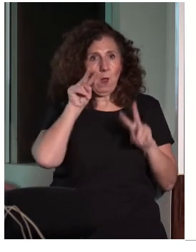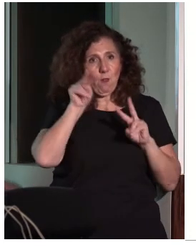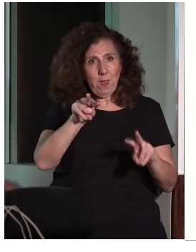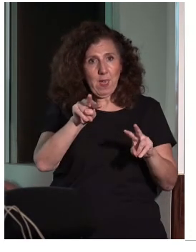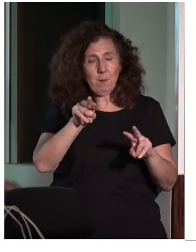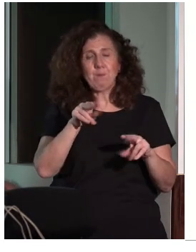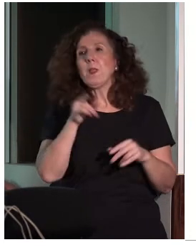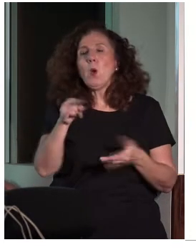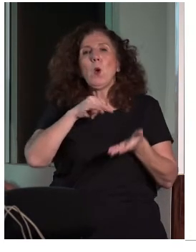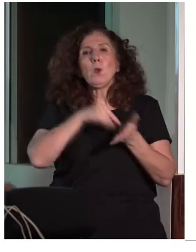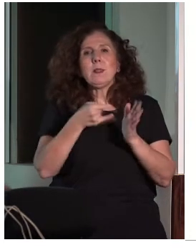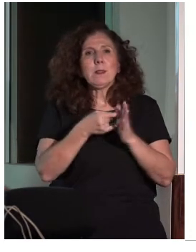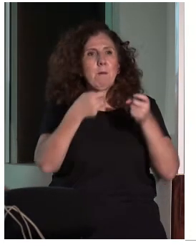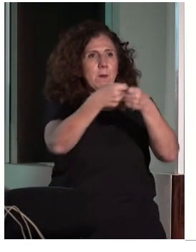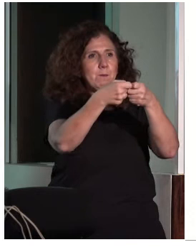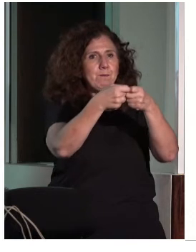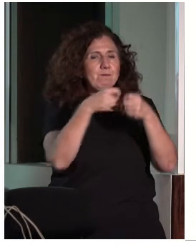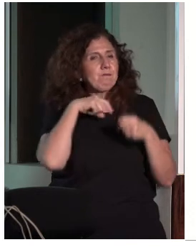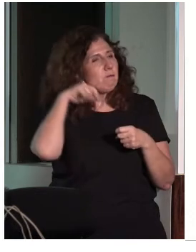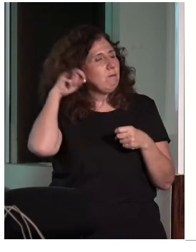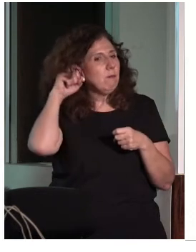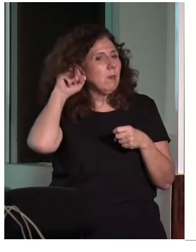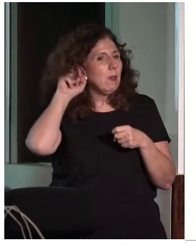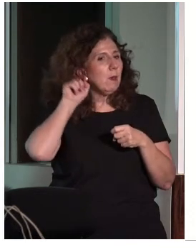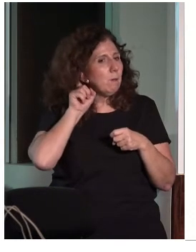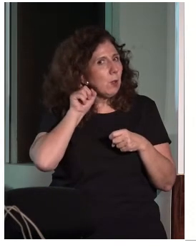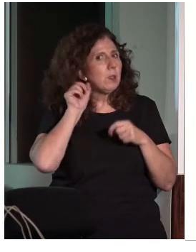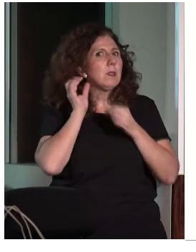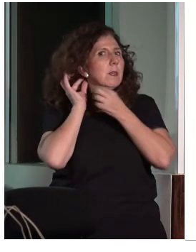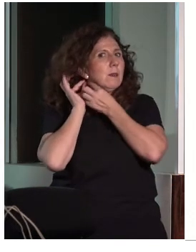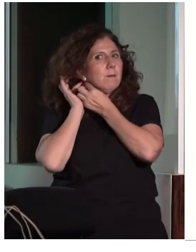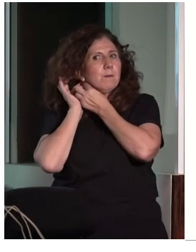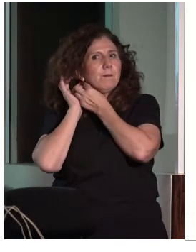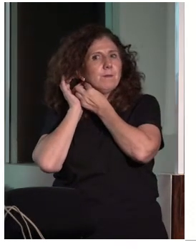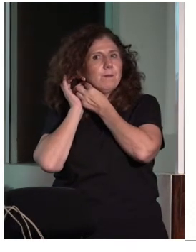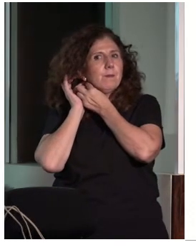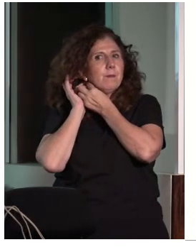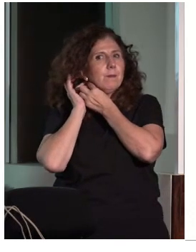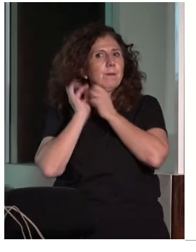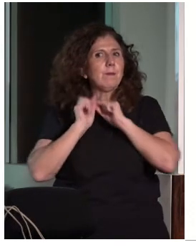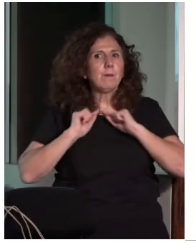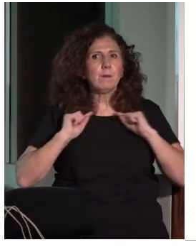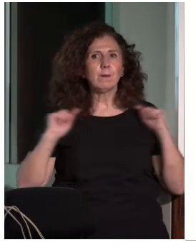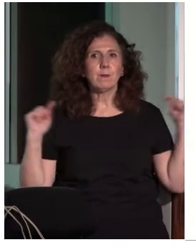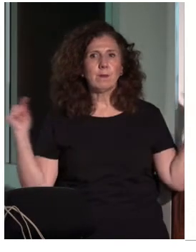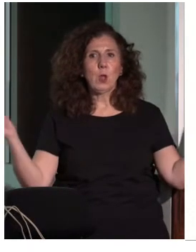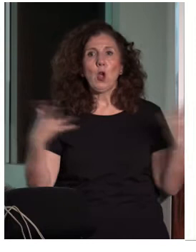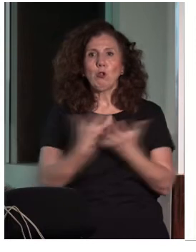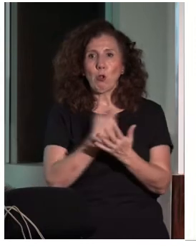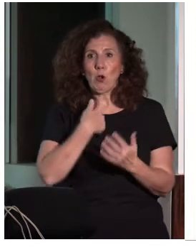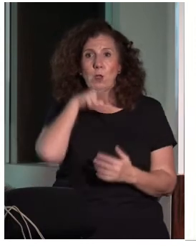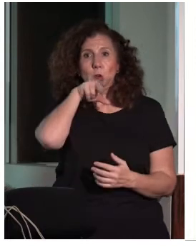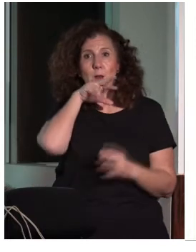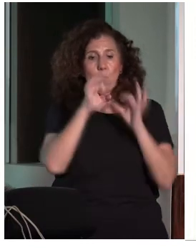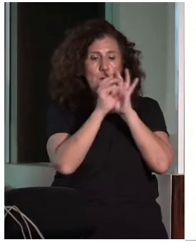colocan alrededor de la prótesis auditiva y consiguen que, lo que yo estoy diciendo directamente al